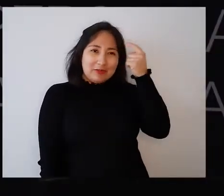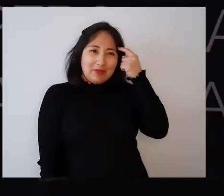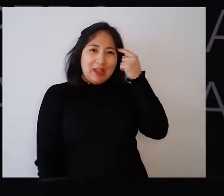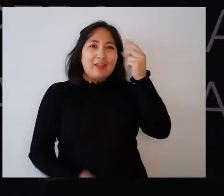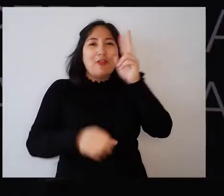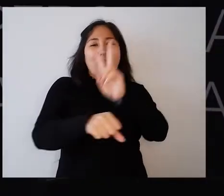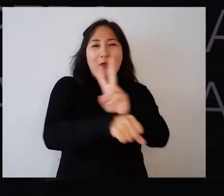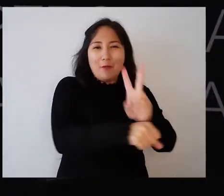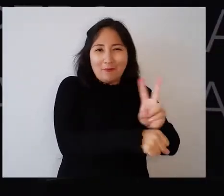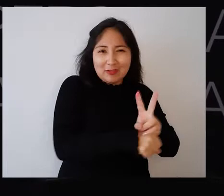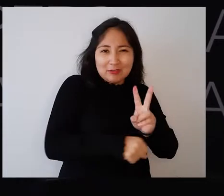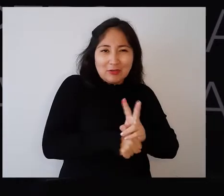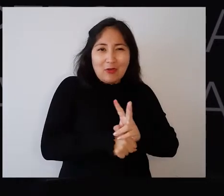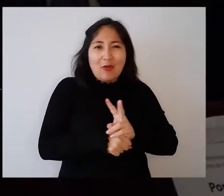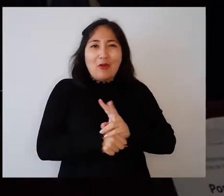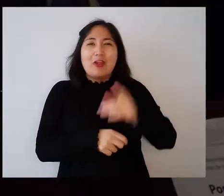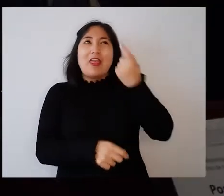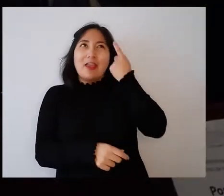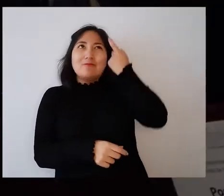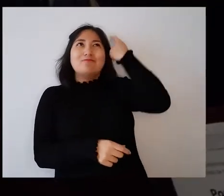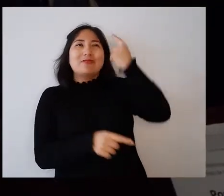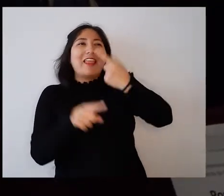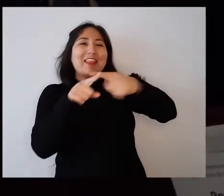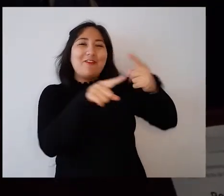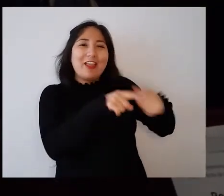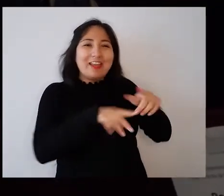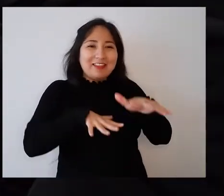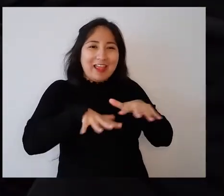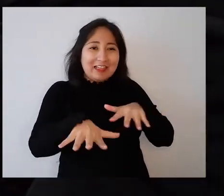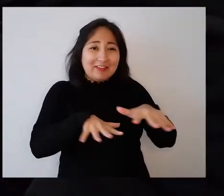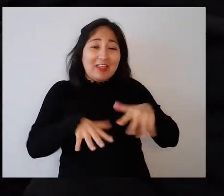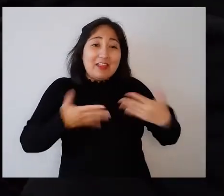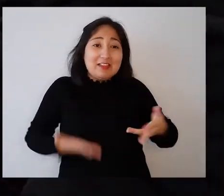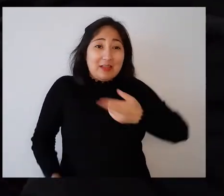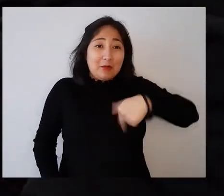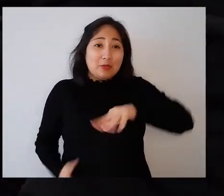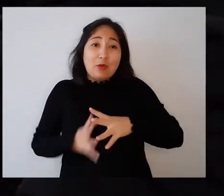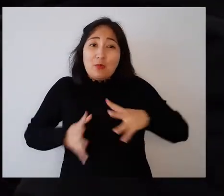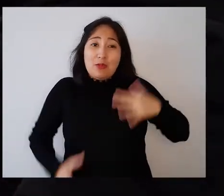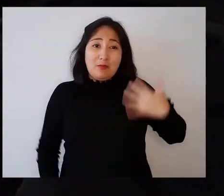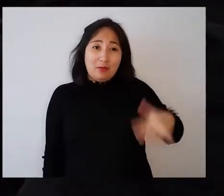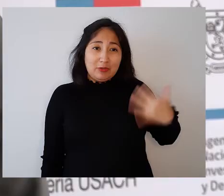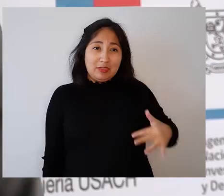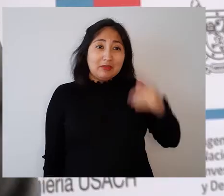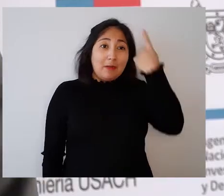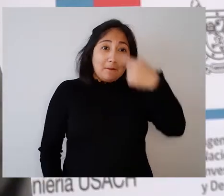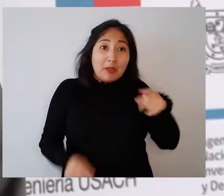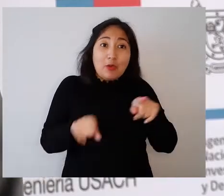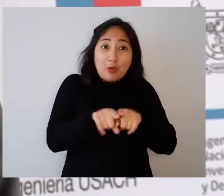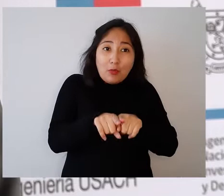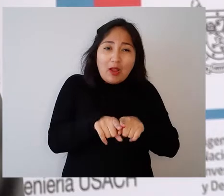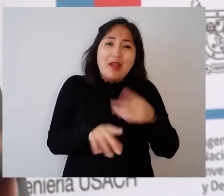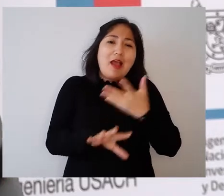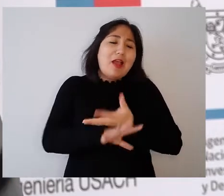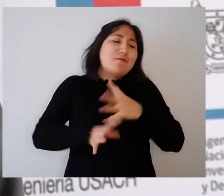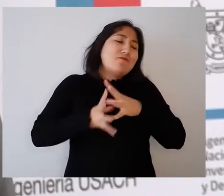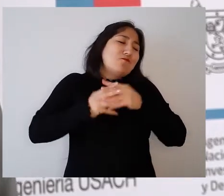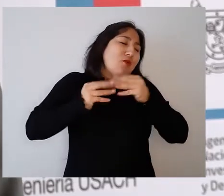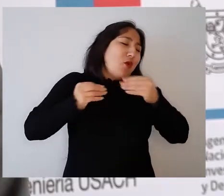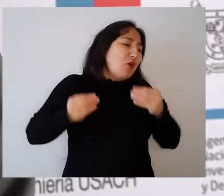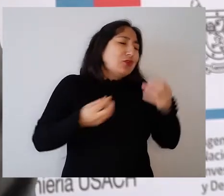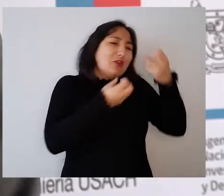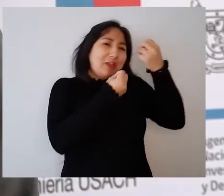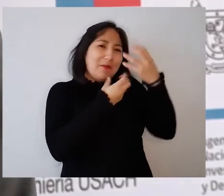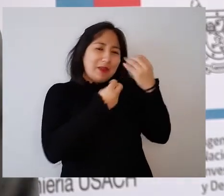compartir los conocimientos a través de docencia, a través de especialización, a través de diferentes actividades. Así que para nosotros es súper importante. Pero también, en el otro